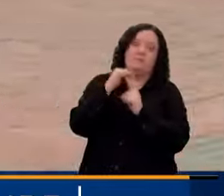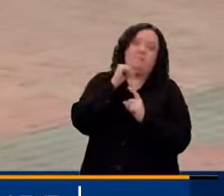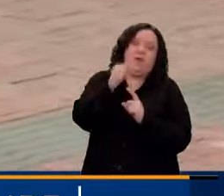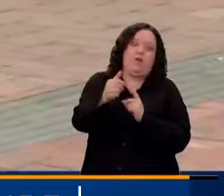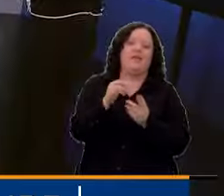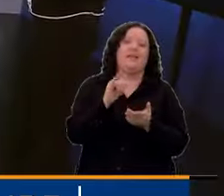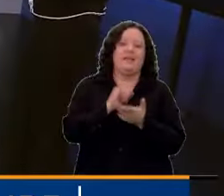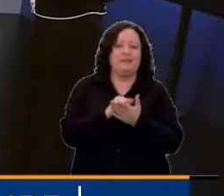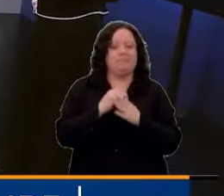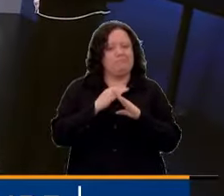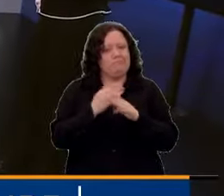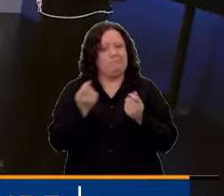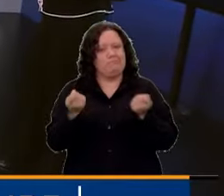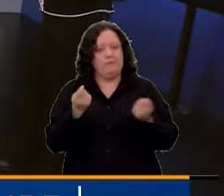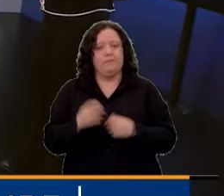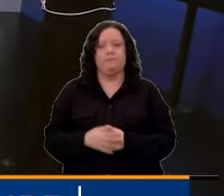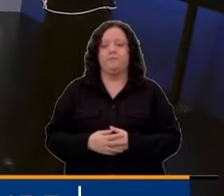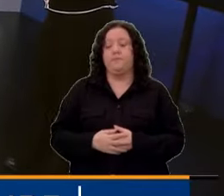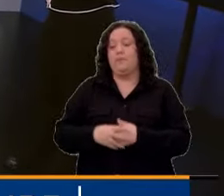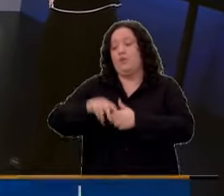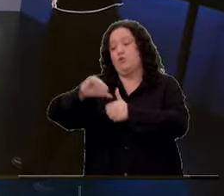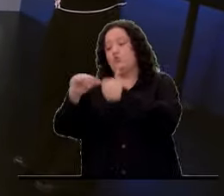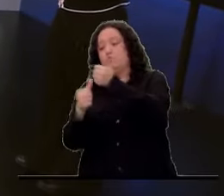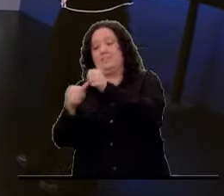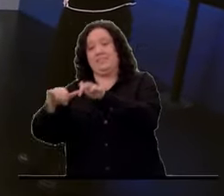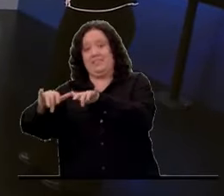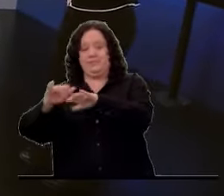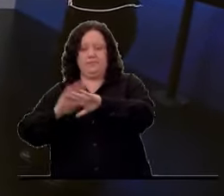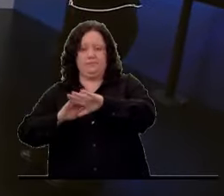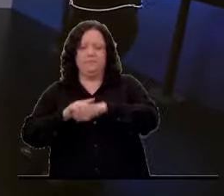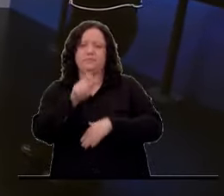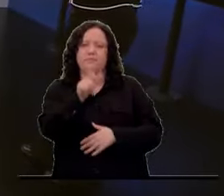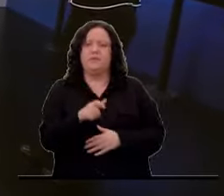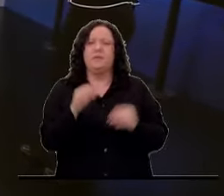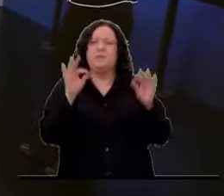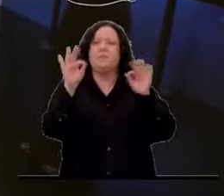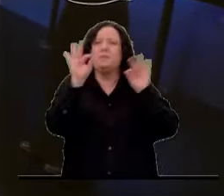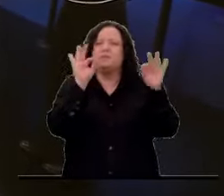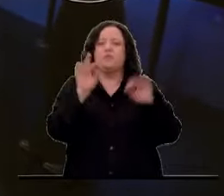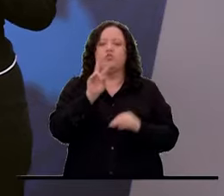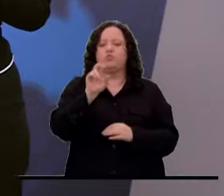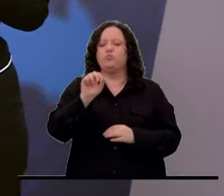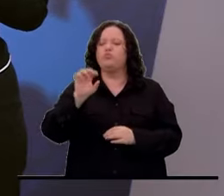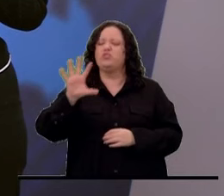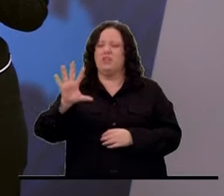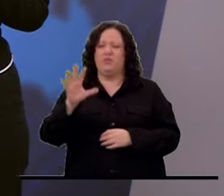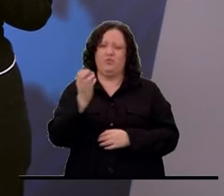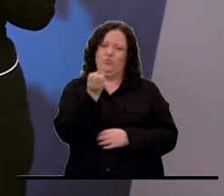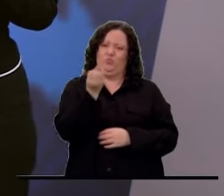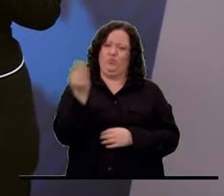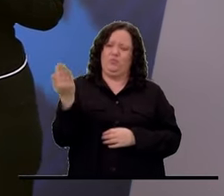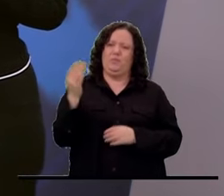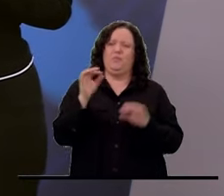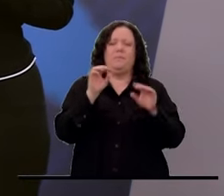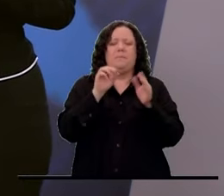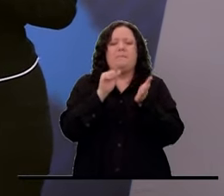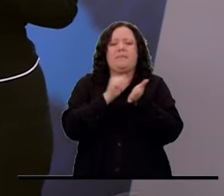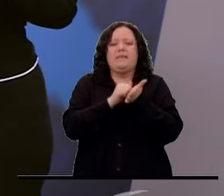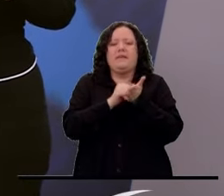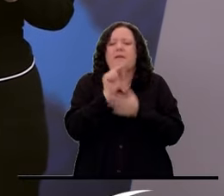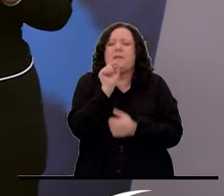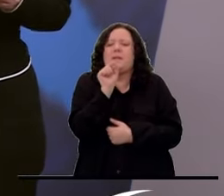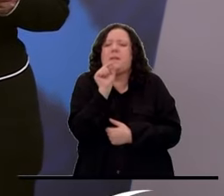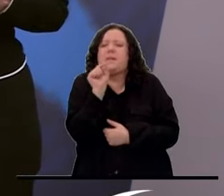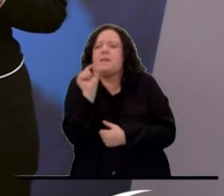contaminación. Subsecretario, hablamos de material particulado 2.5. Este es un término que muchos bogotanos no